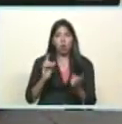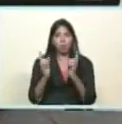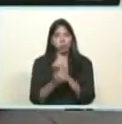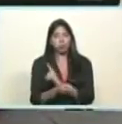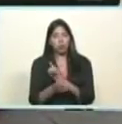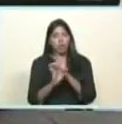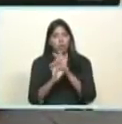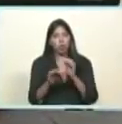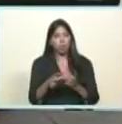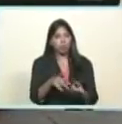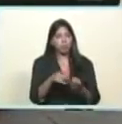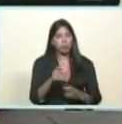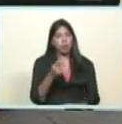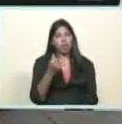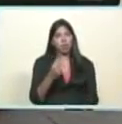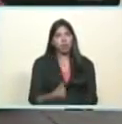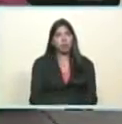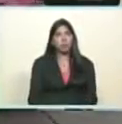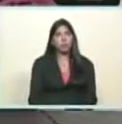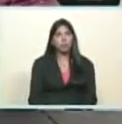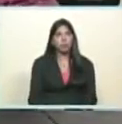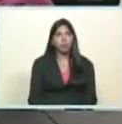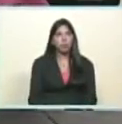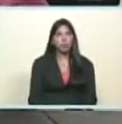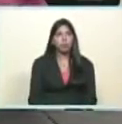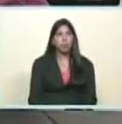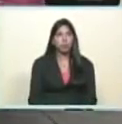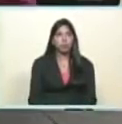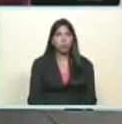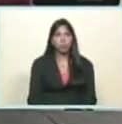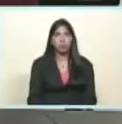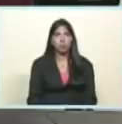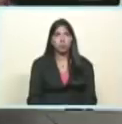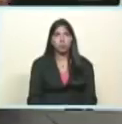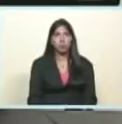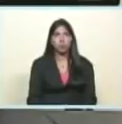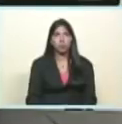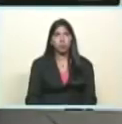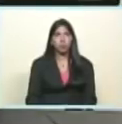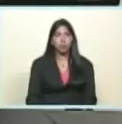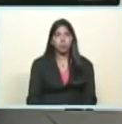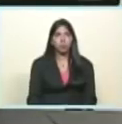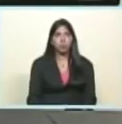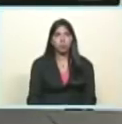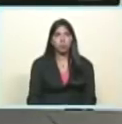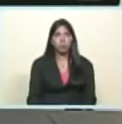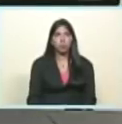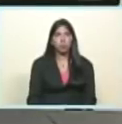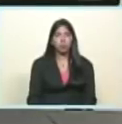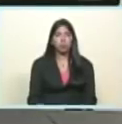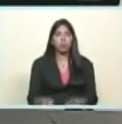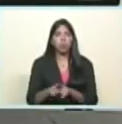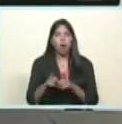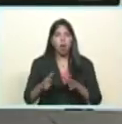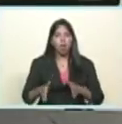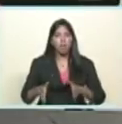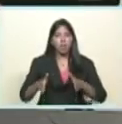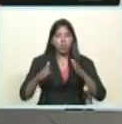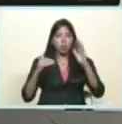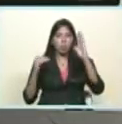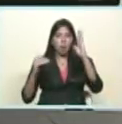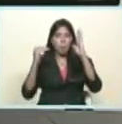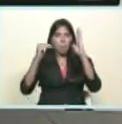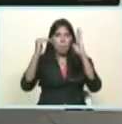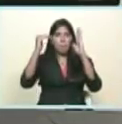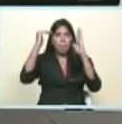y decía que era la base material sobre la cual se iba a sostener todo el edificio del socialismo del siglo XXI venezolano y